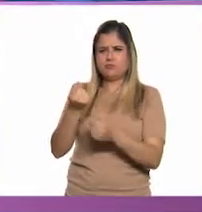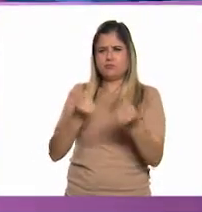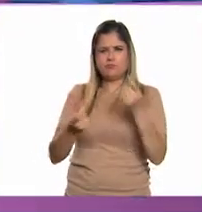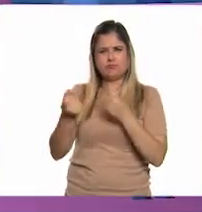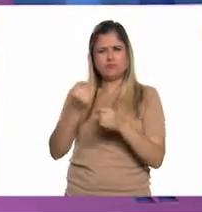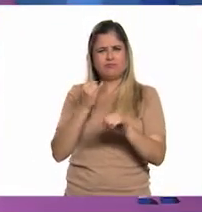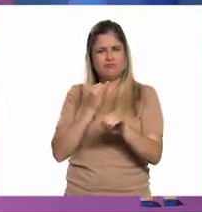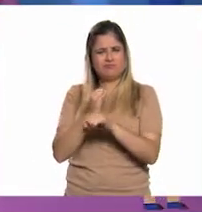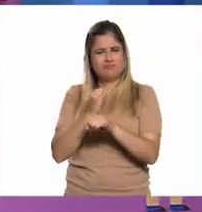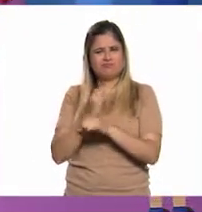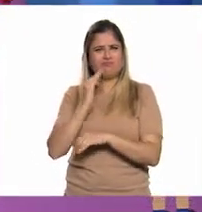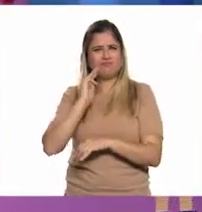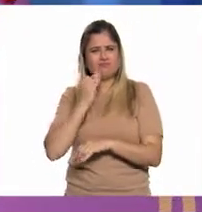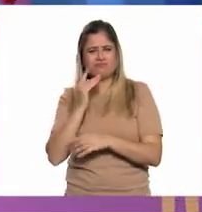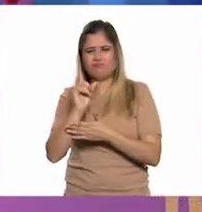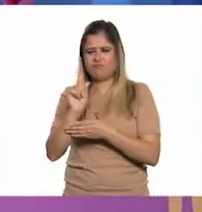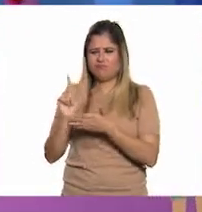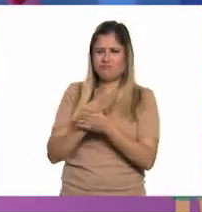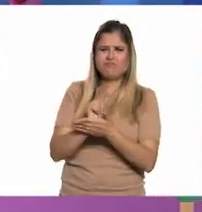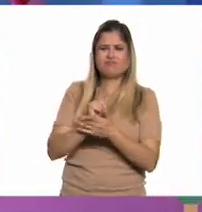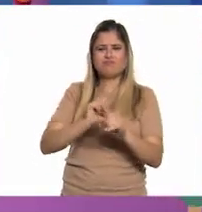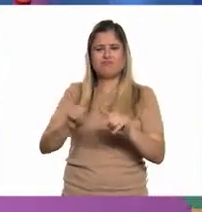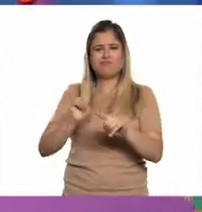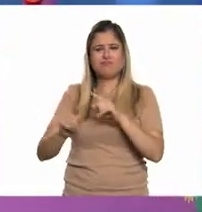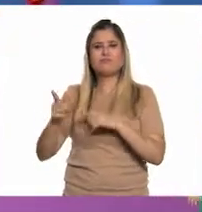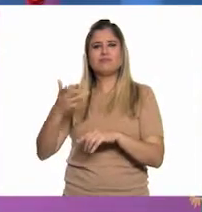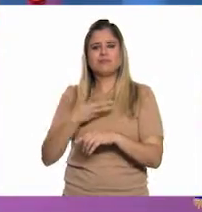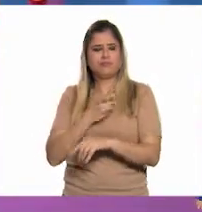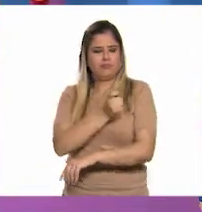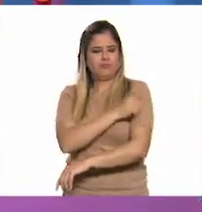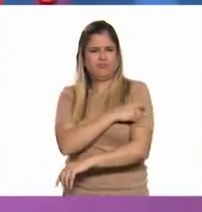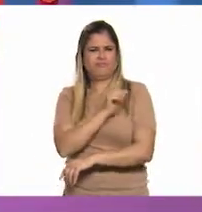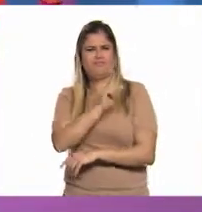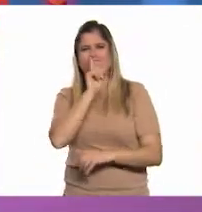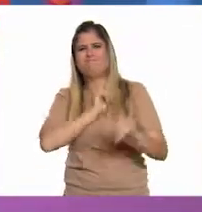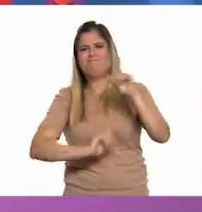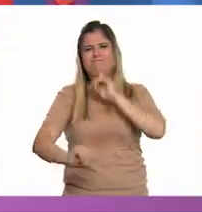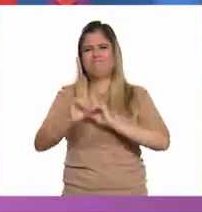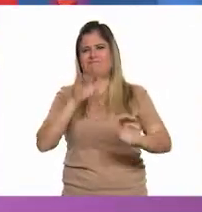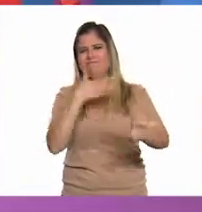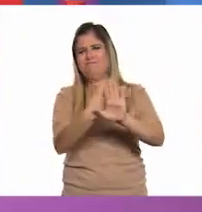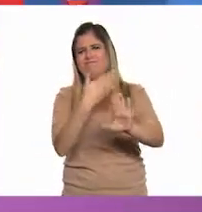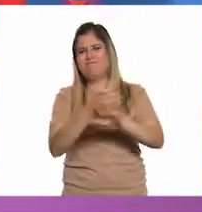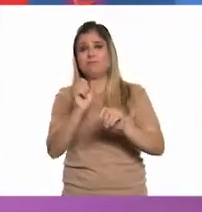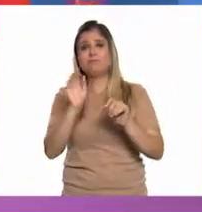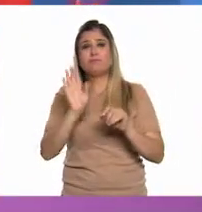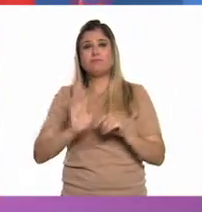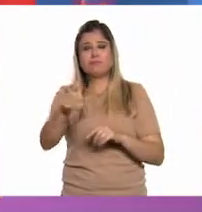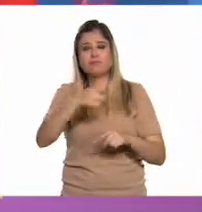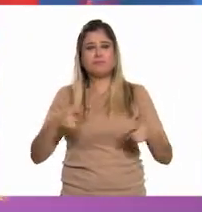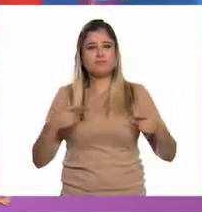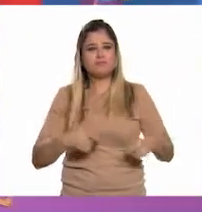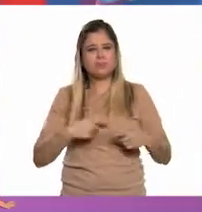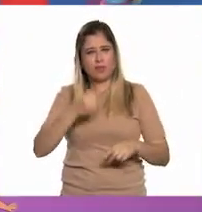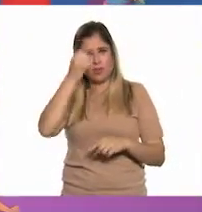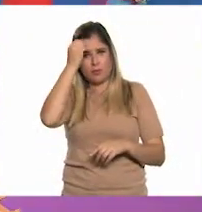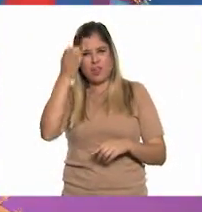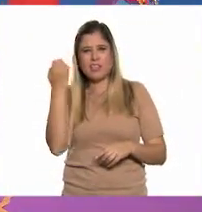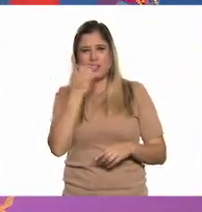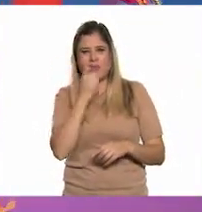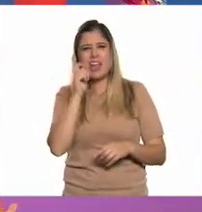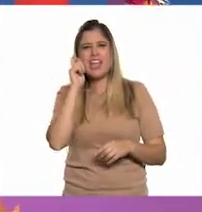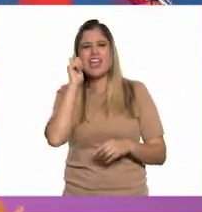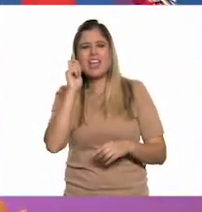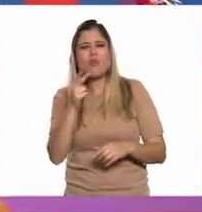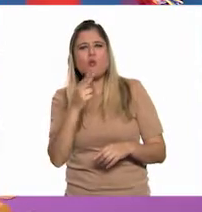pues, bueno, circulan muchísimos comentarios que ponen en duda la utilidad de estas vacunas. O parece que la gente ha olvidado lo que ha aprendido en la escuela sobre cómo